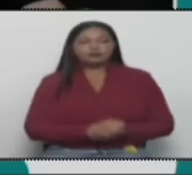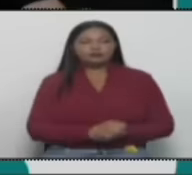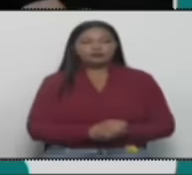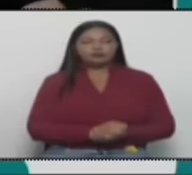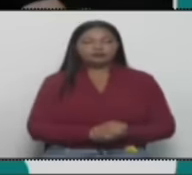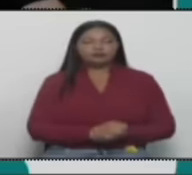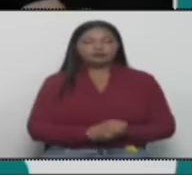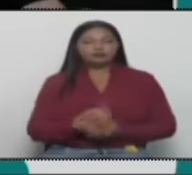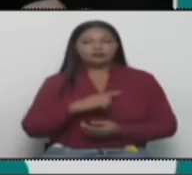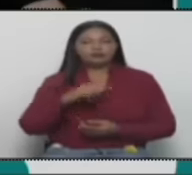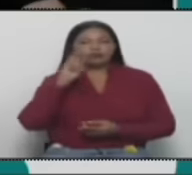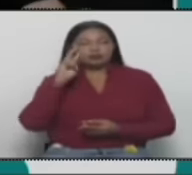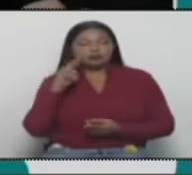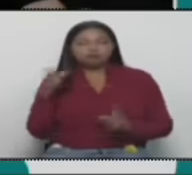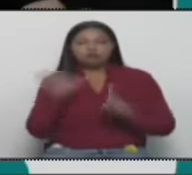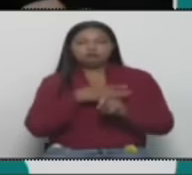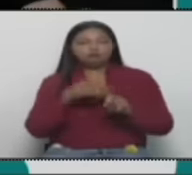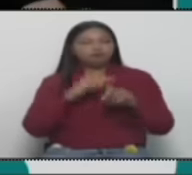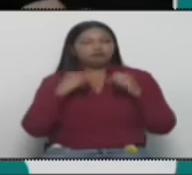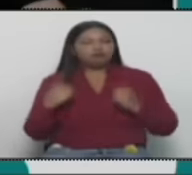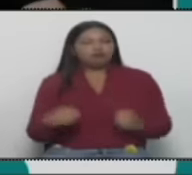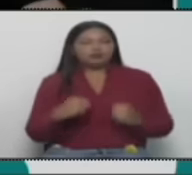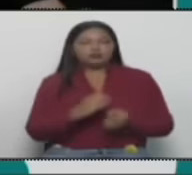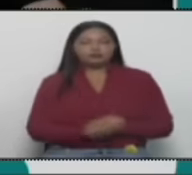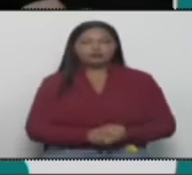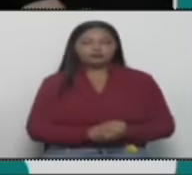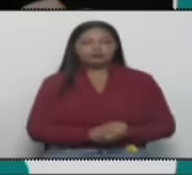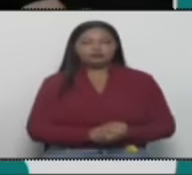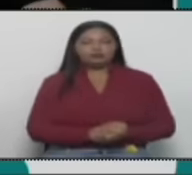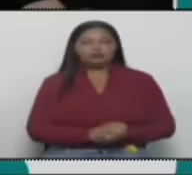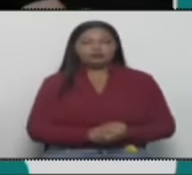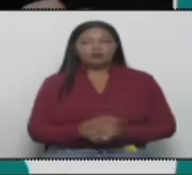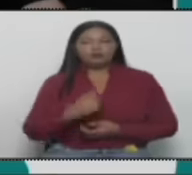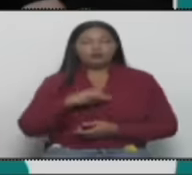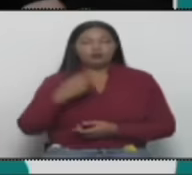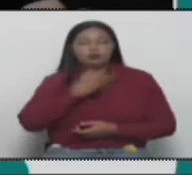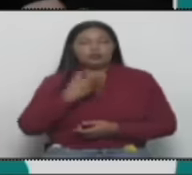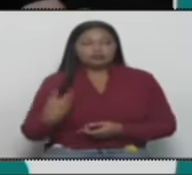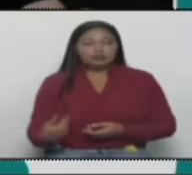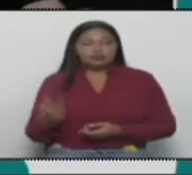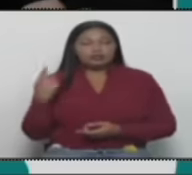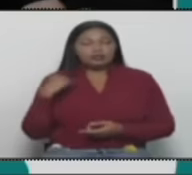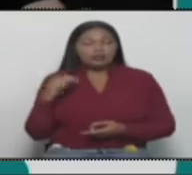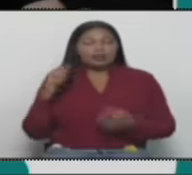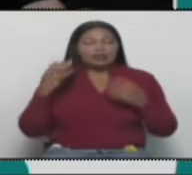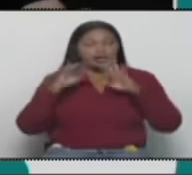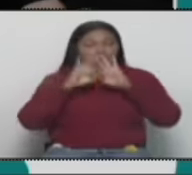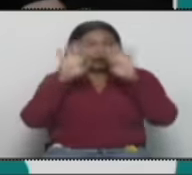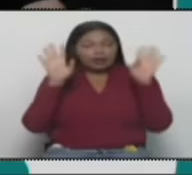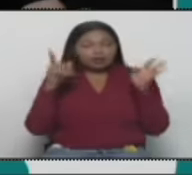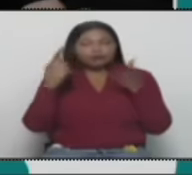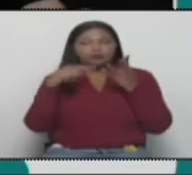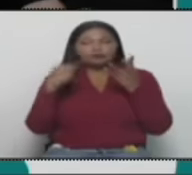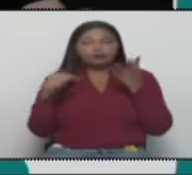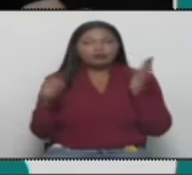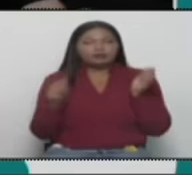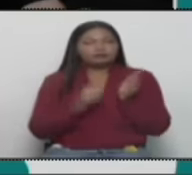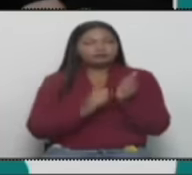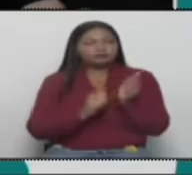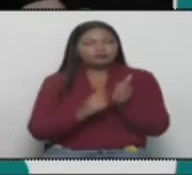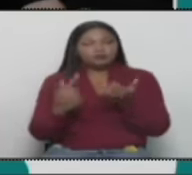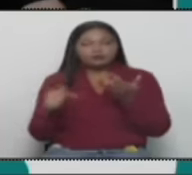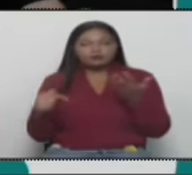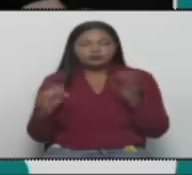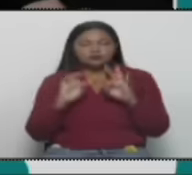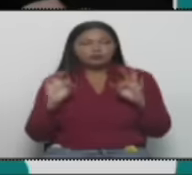violencia y el presidente tiene, por supuesto, varias alternativas, además